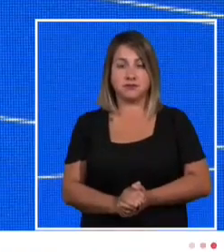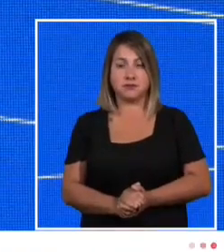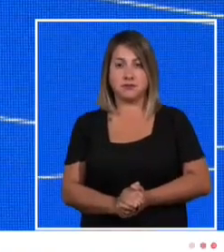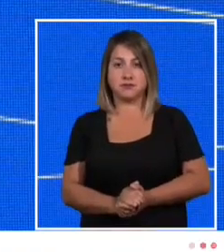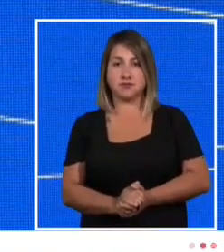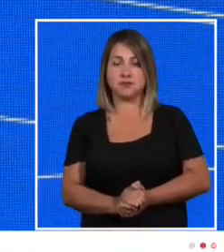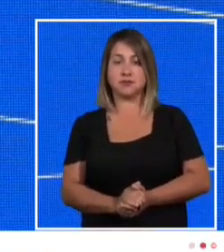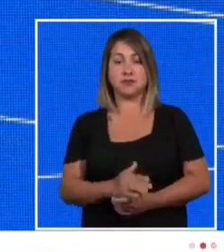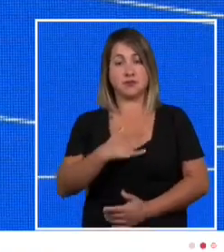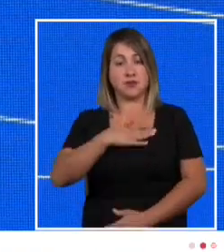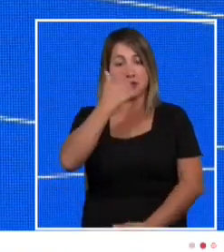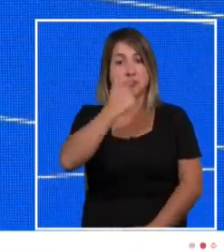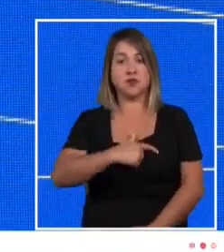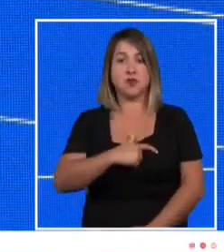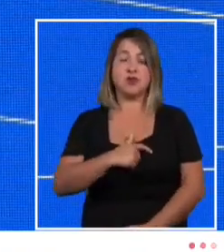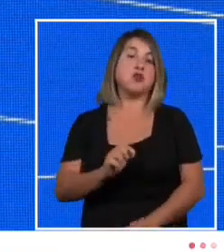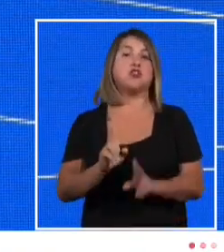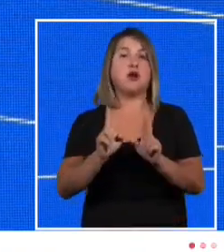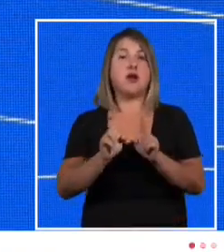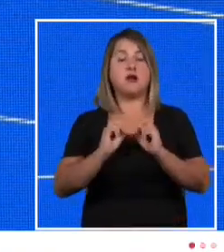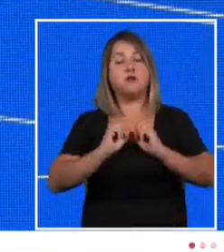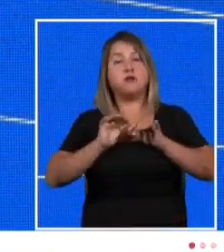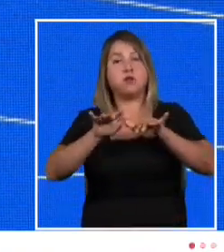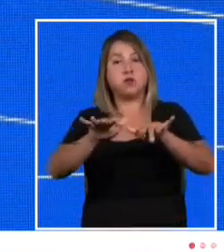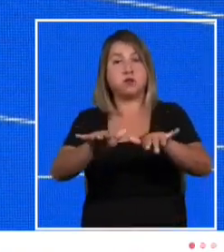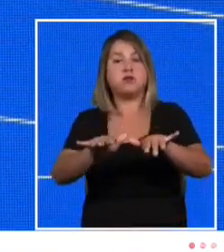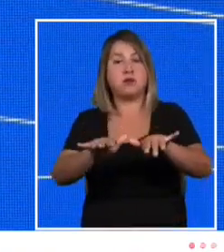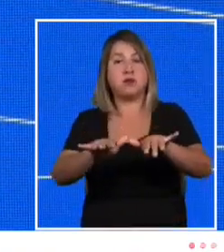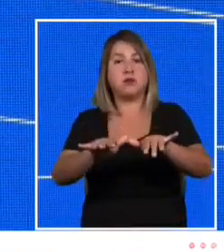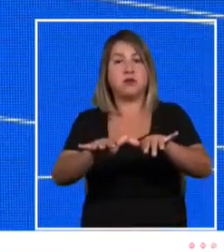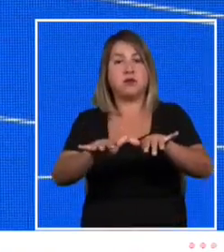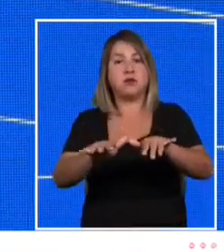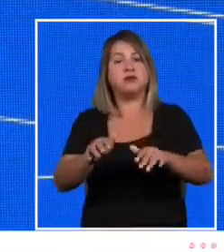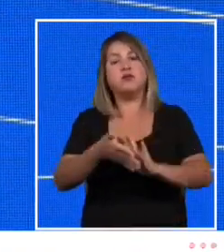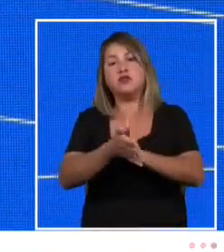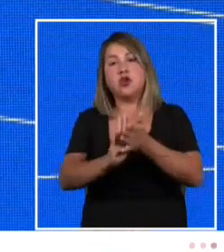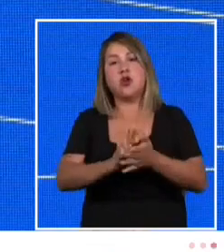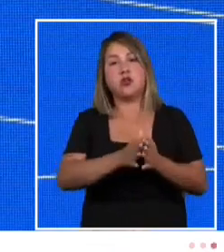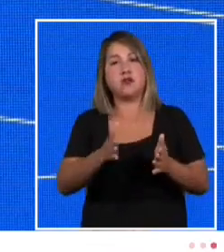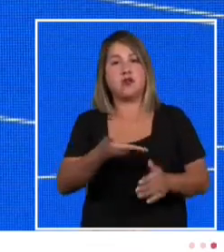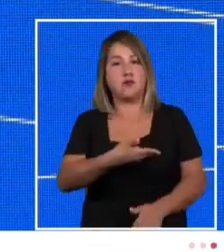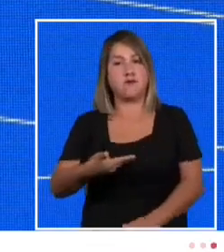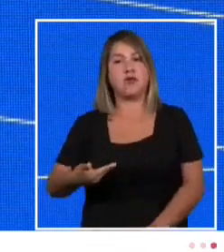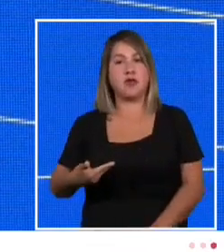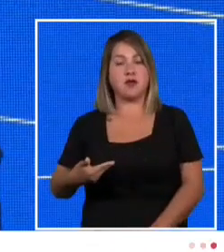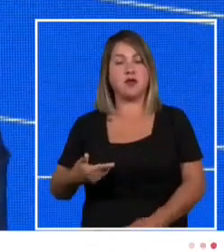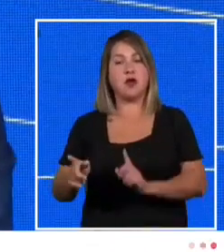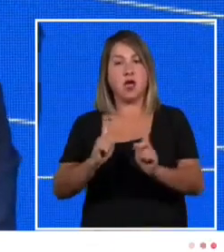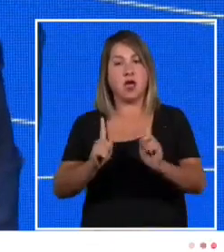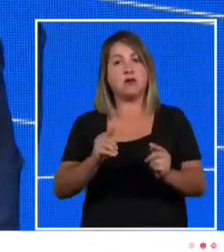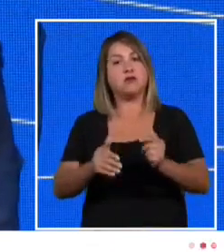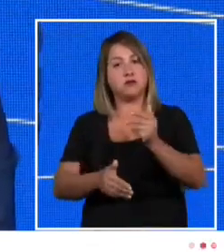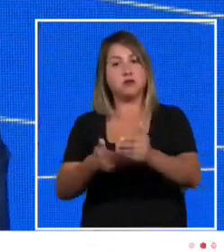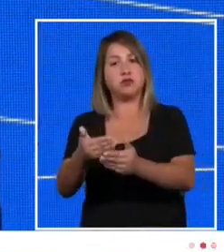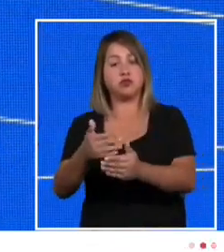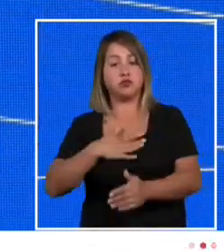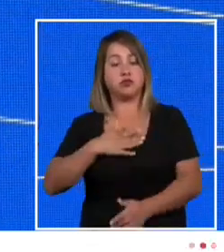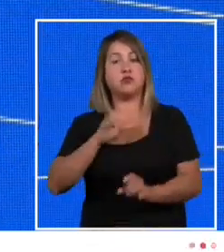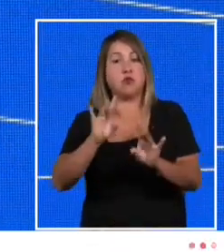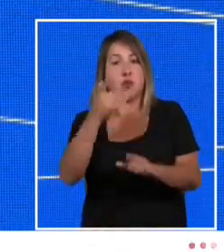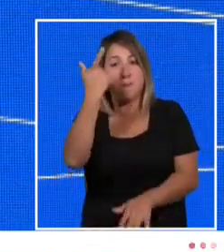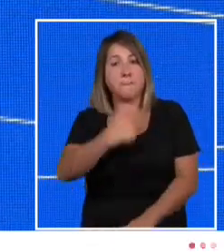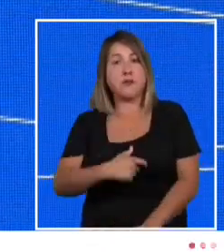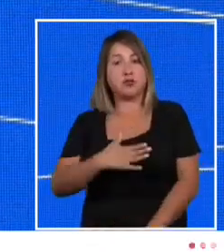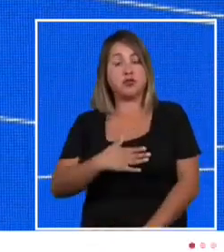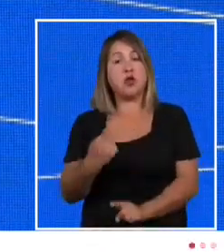Soy, y espero que esto se transmita en todo nuestro gobierno, en el actuar de nuestro gobierno, una persona de